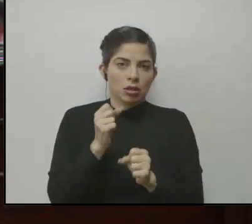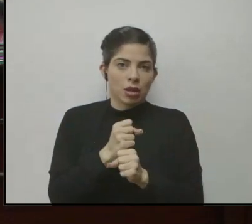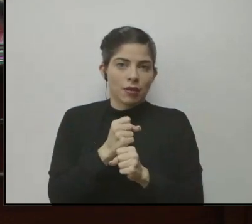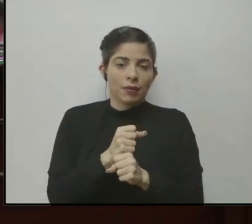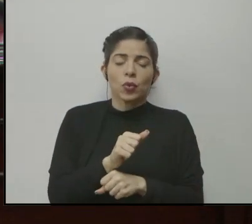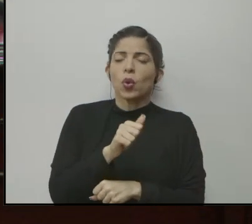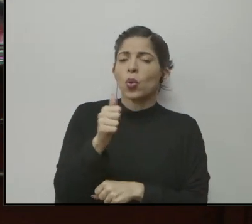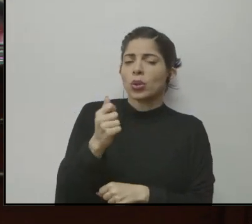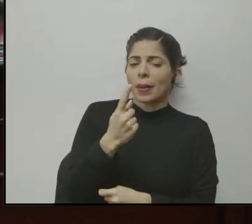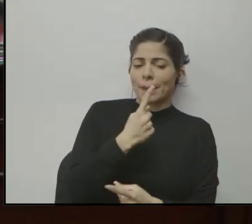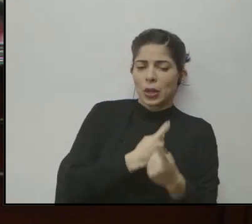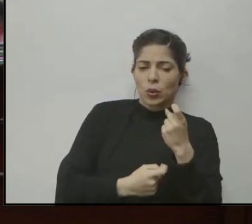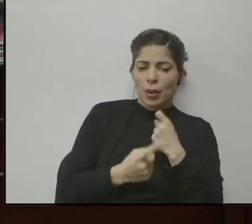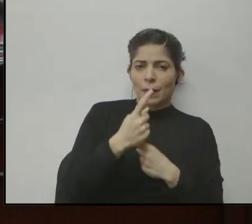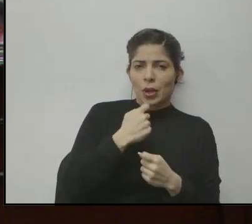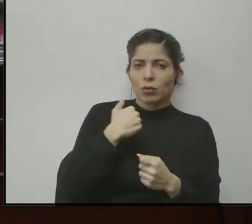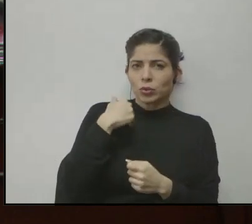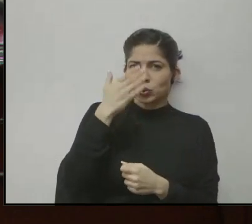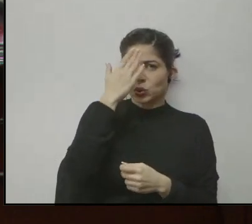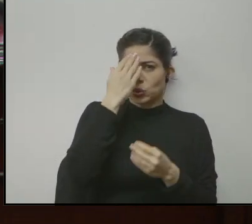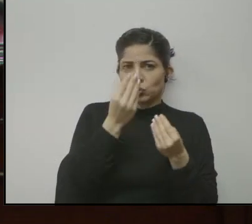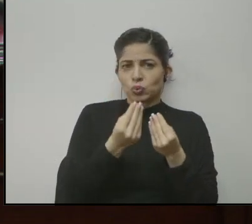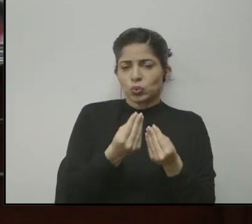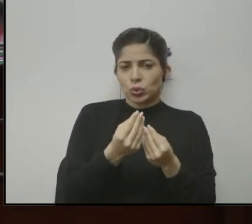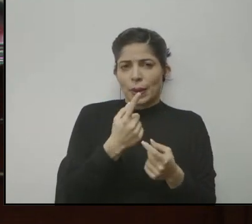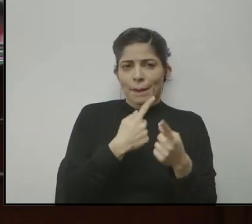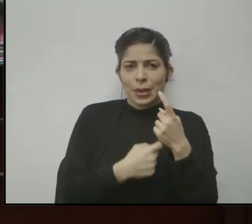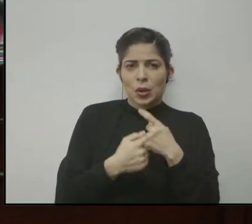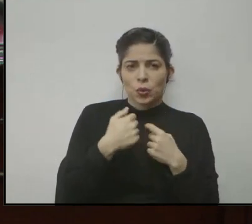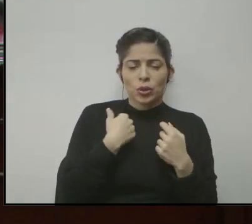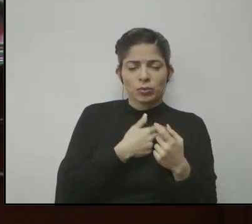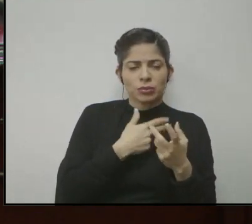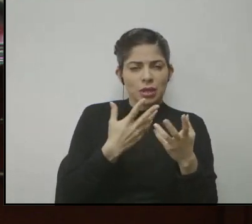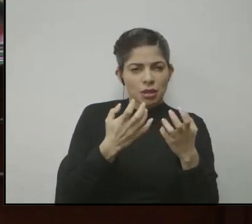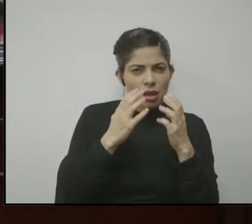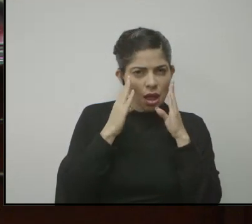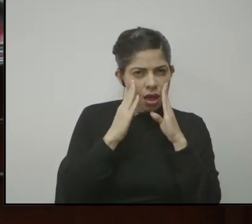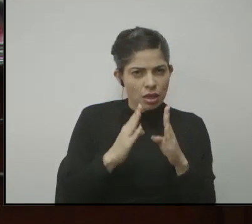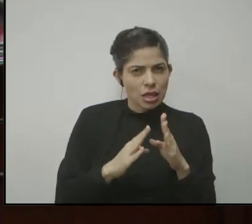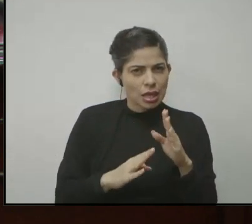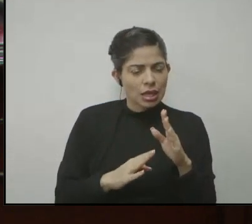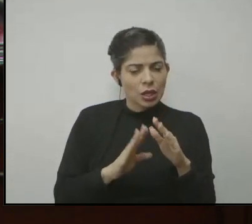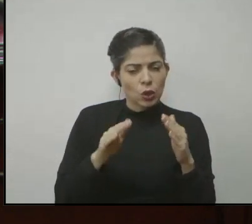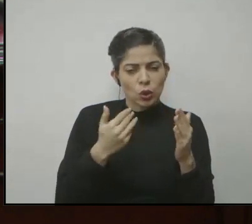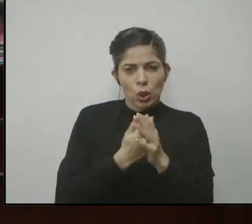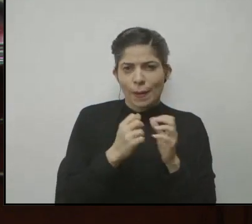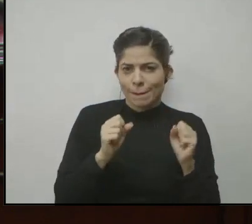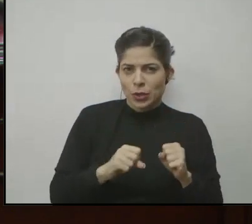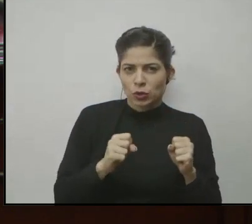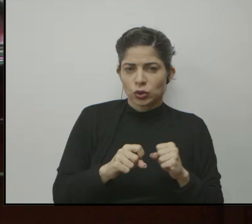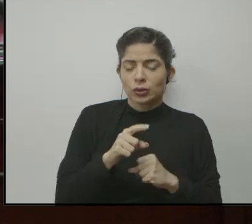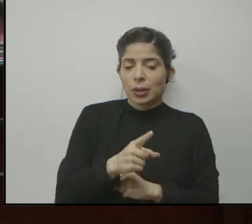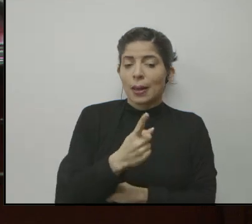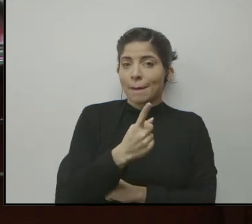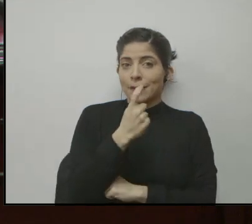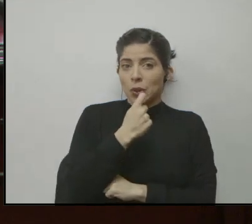consultas que tenemos y porque sé que son bastantes las que hay y queremos cubrir lo máximo que podamos, preguntan